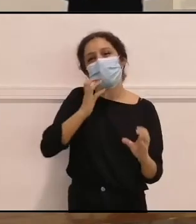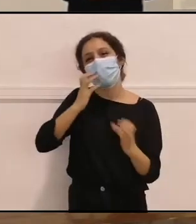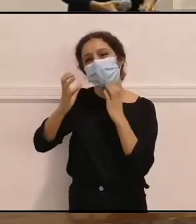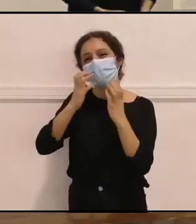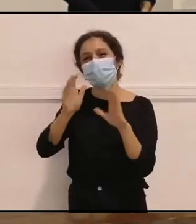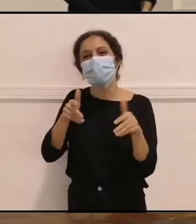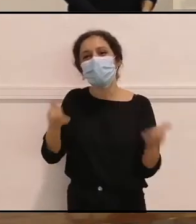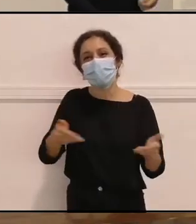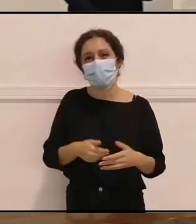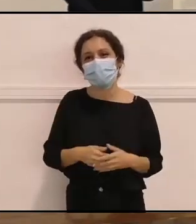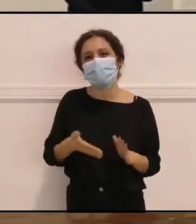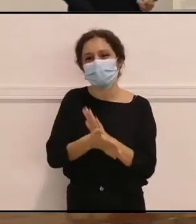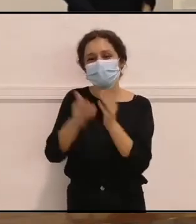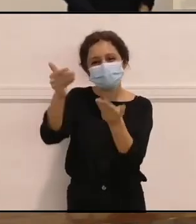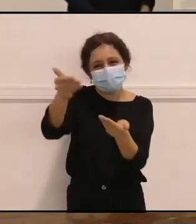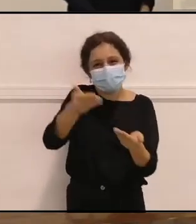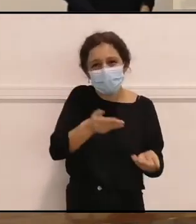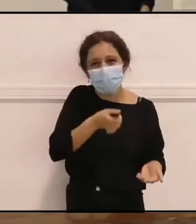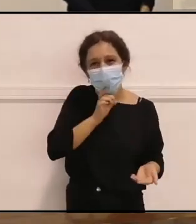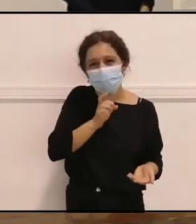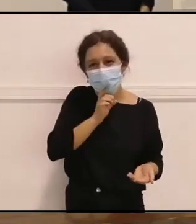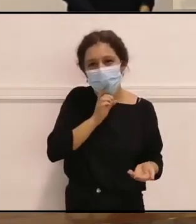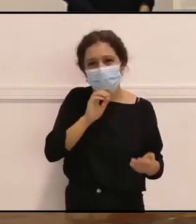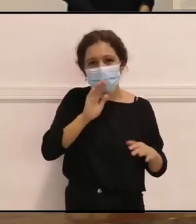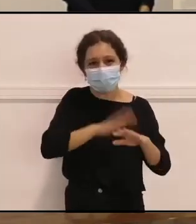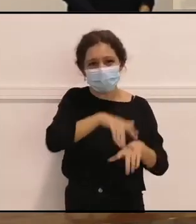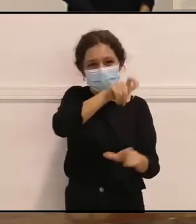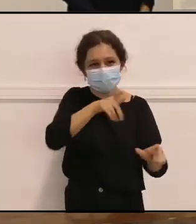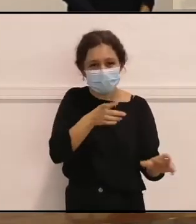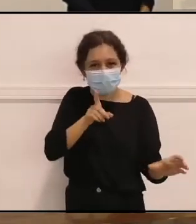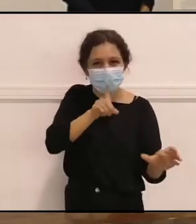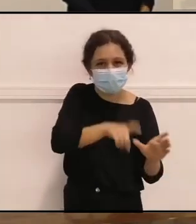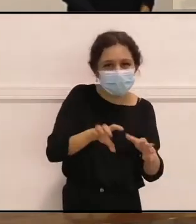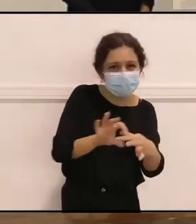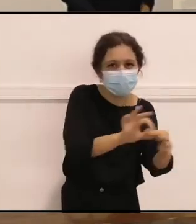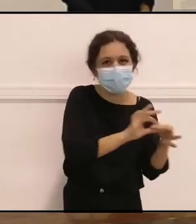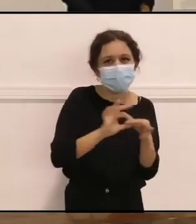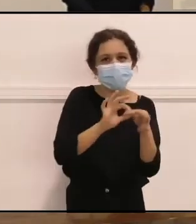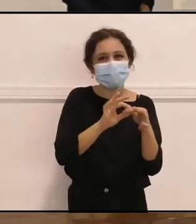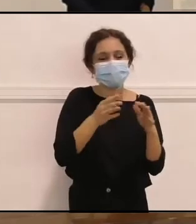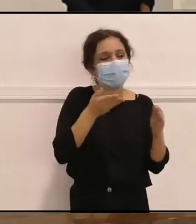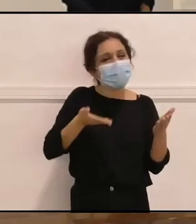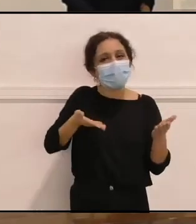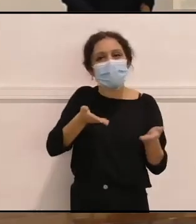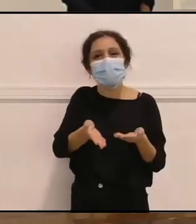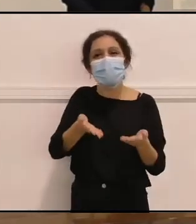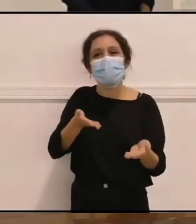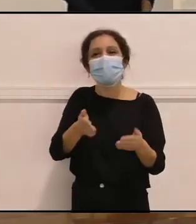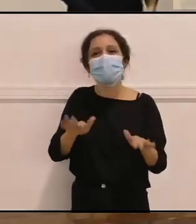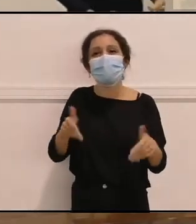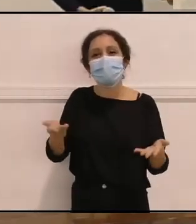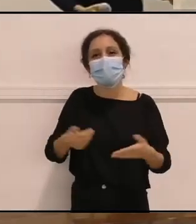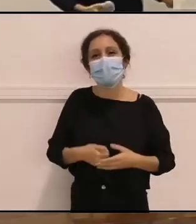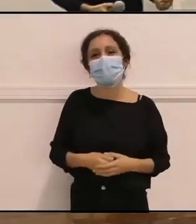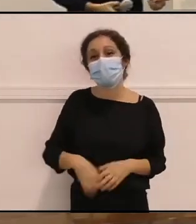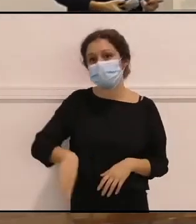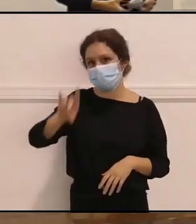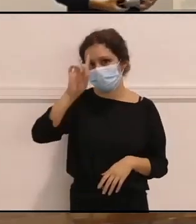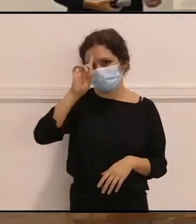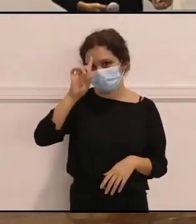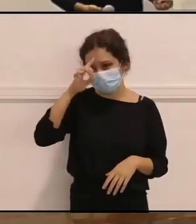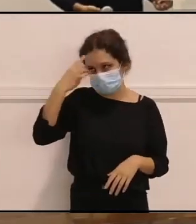esa invitación que ustedes lanzarían? ¿Qué nos proponen? Ya sé que es mucha